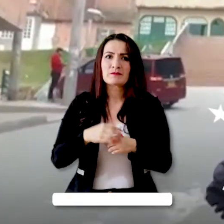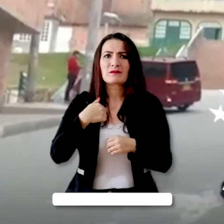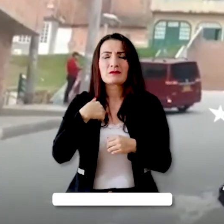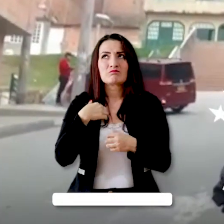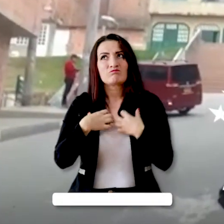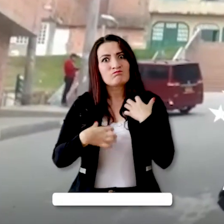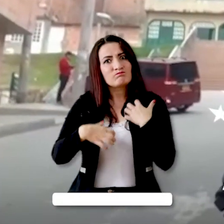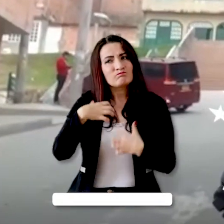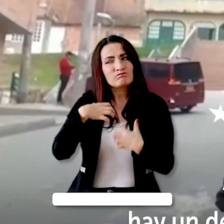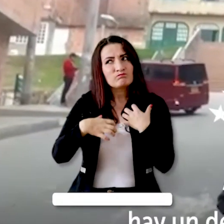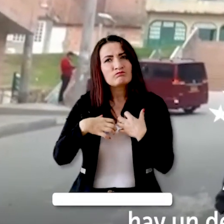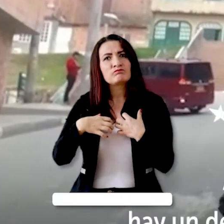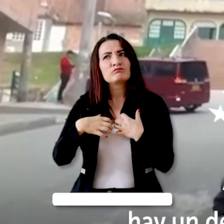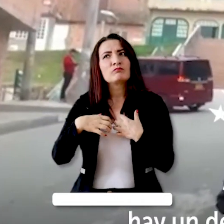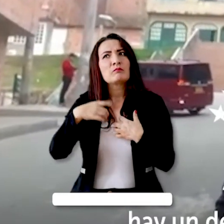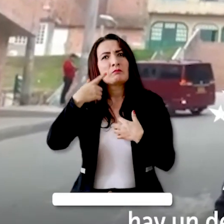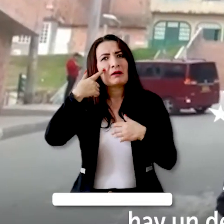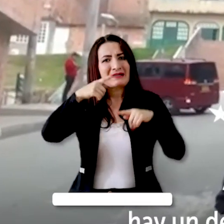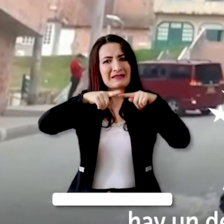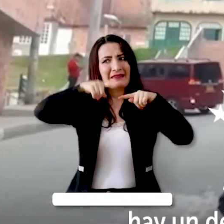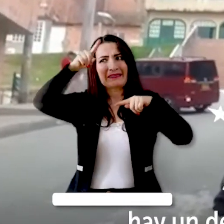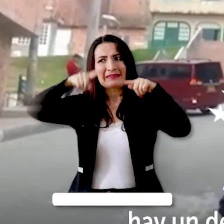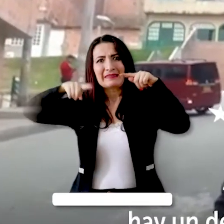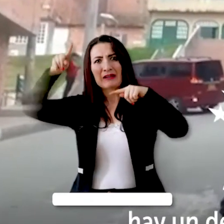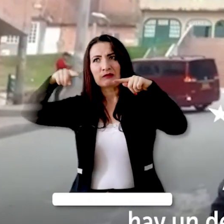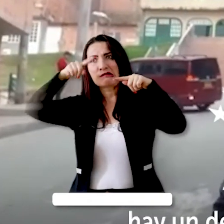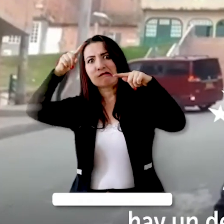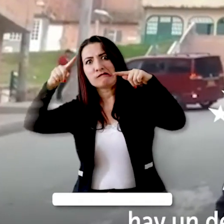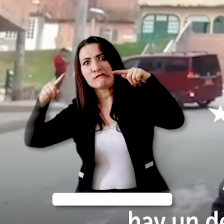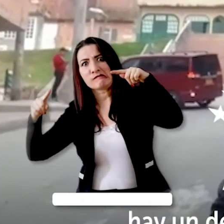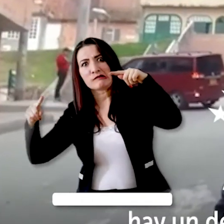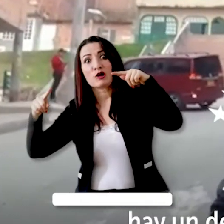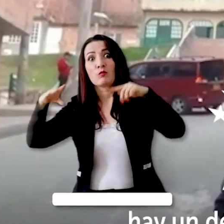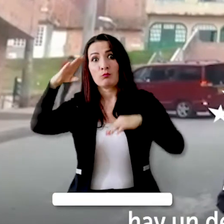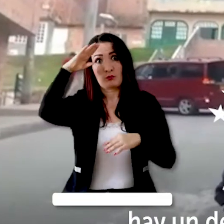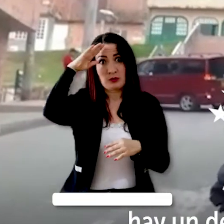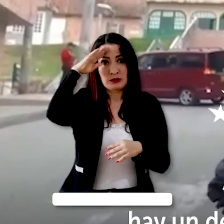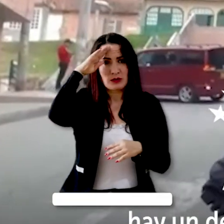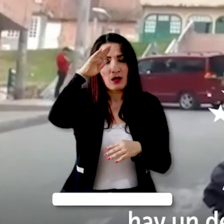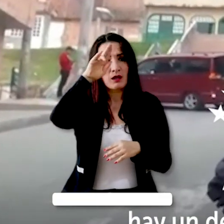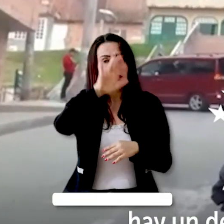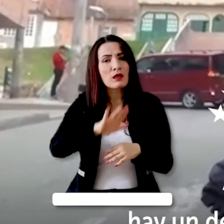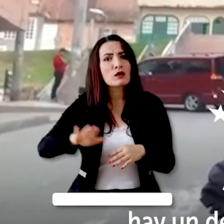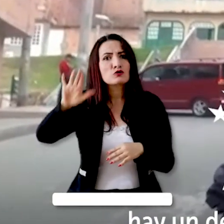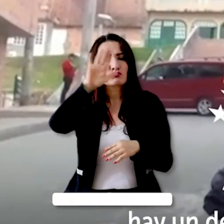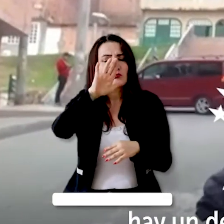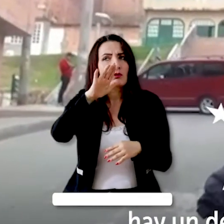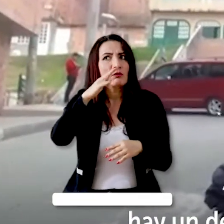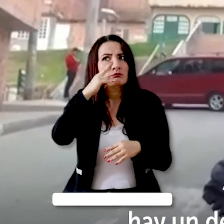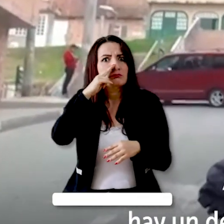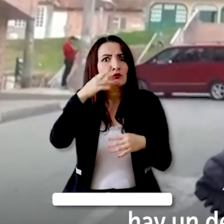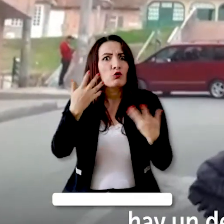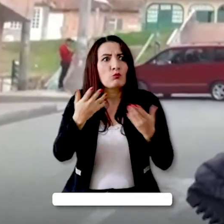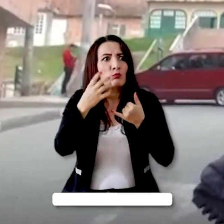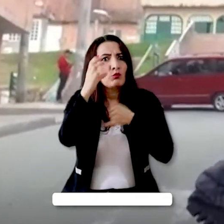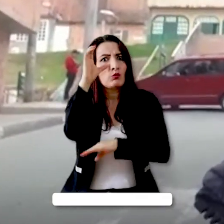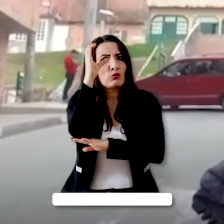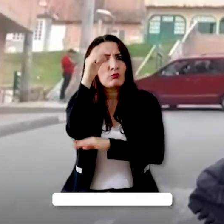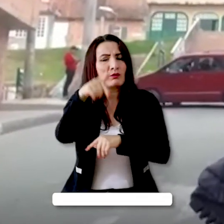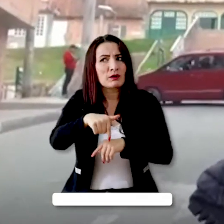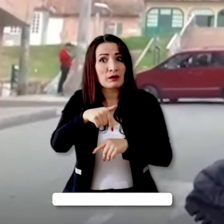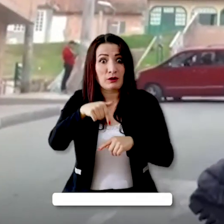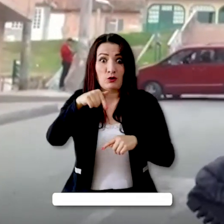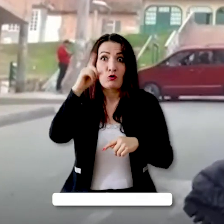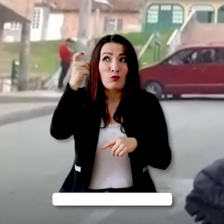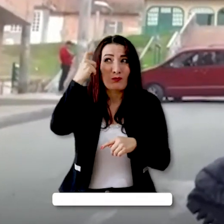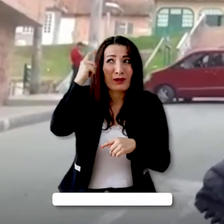Tengo una inquietud. Hay un déficit en la Policía Nacional. Quisiera saber cuándo